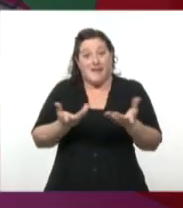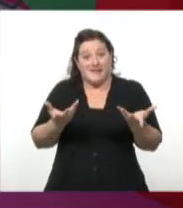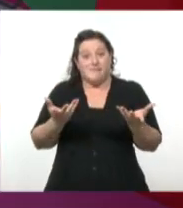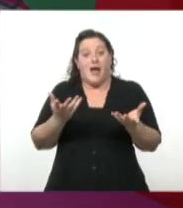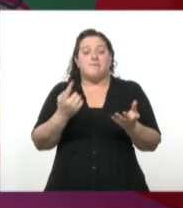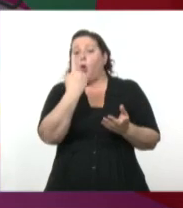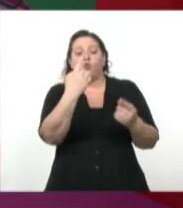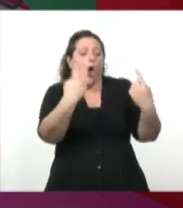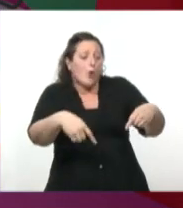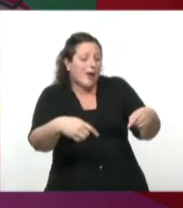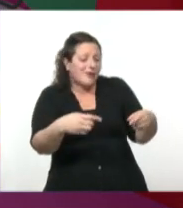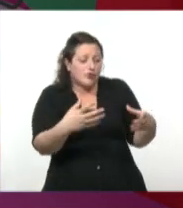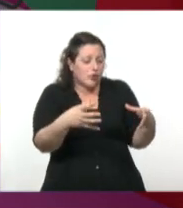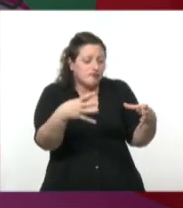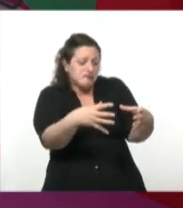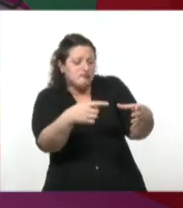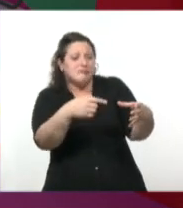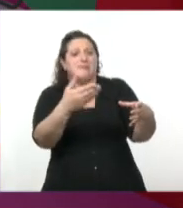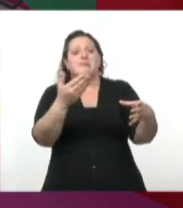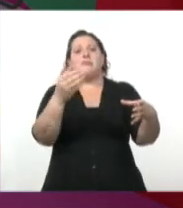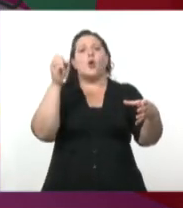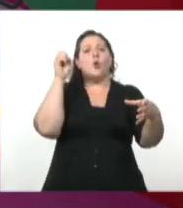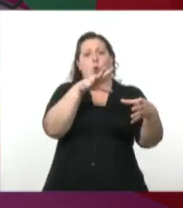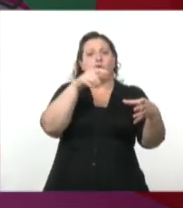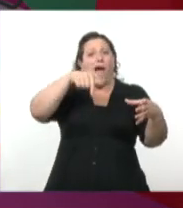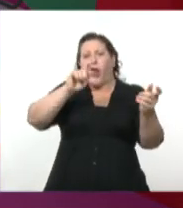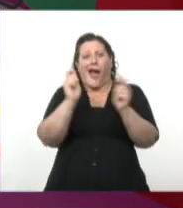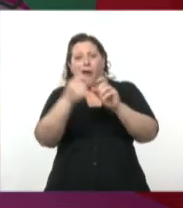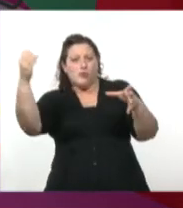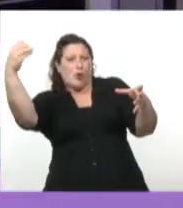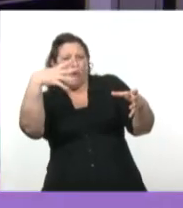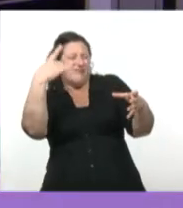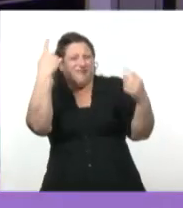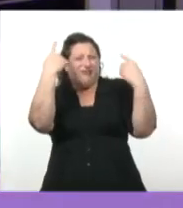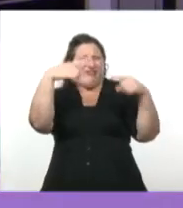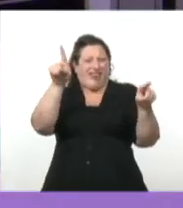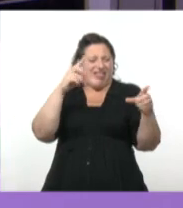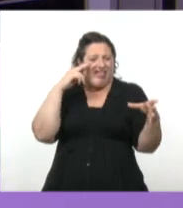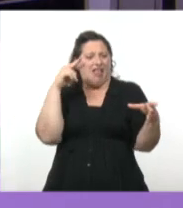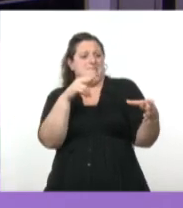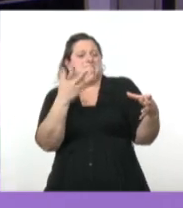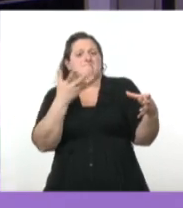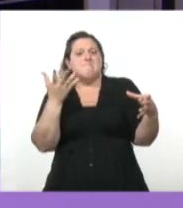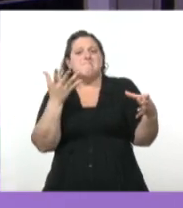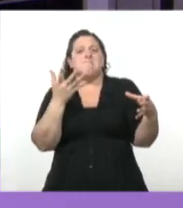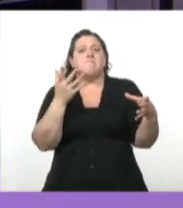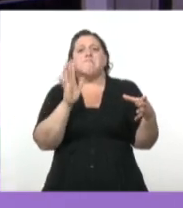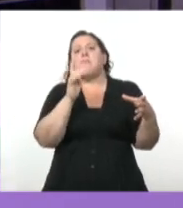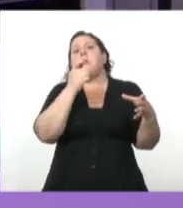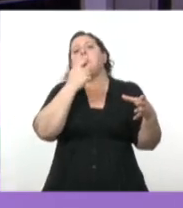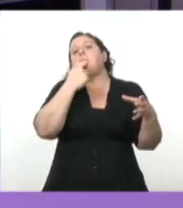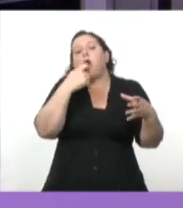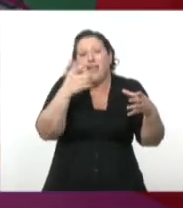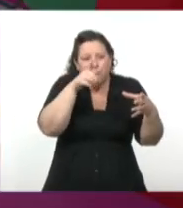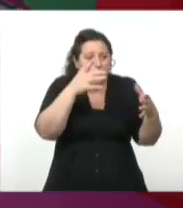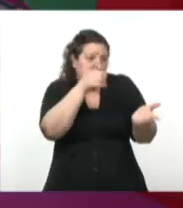situación de luz totalmente diferente, por ejemplo, como si fuera entre una persona que está iluminada por el